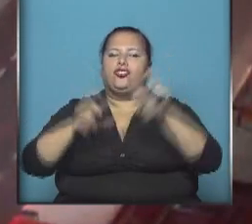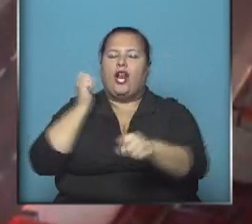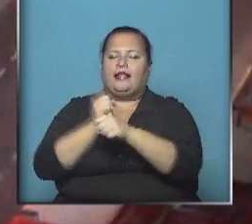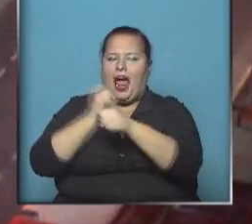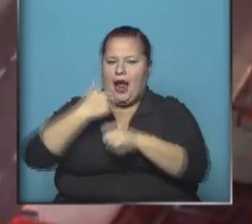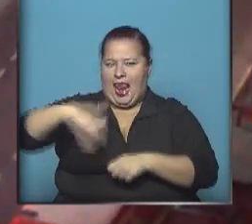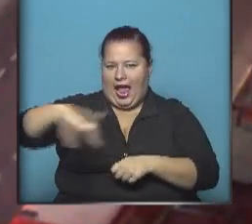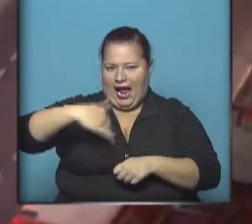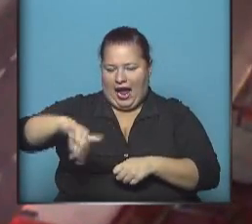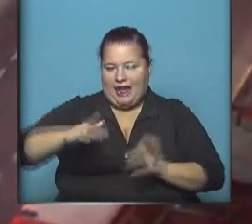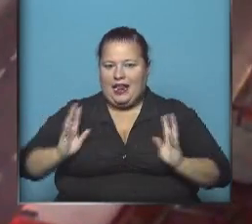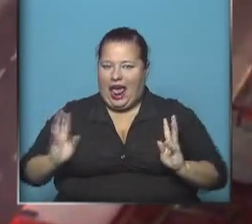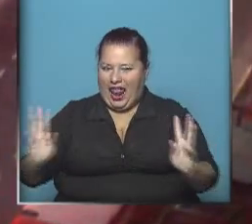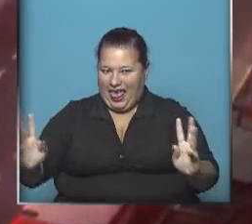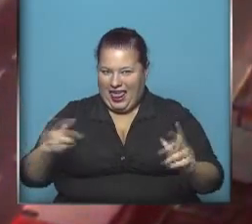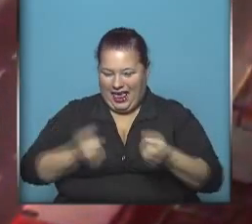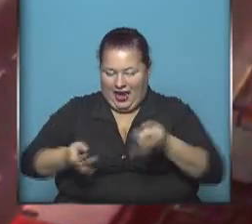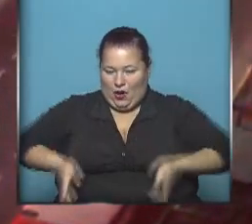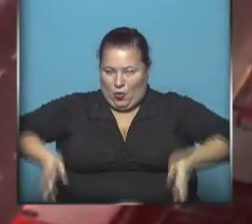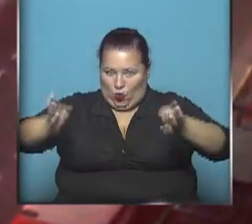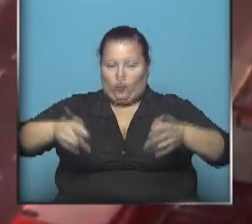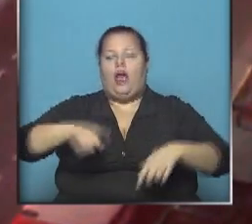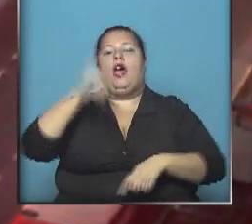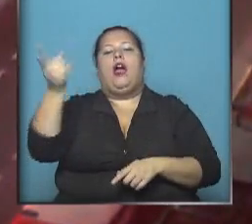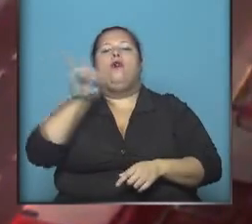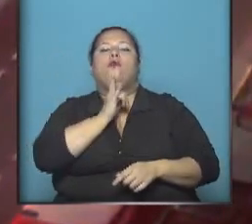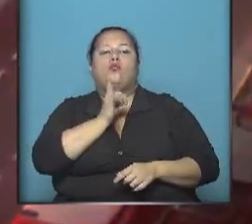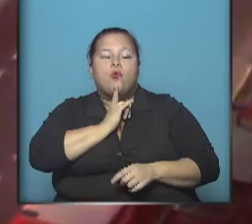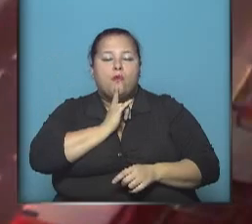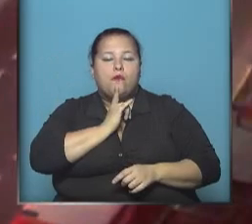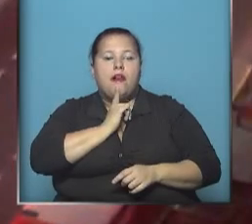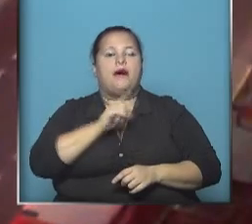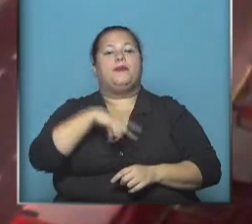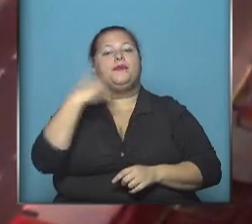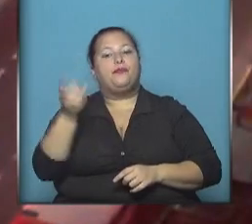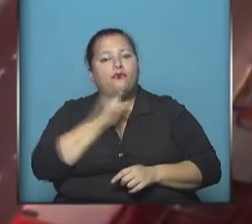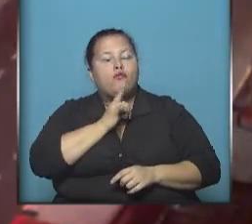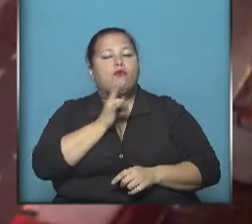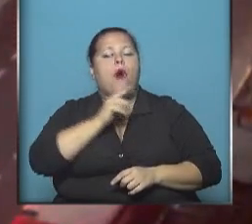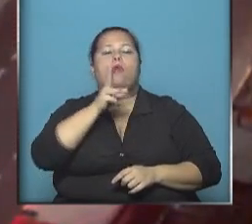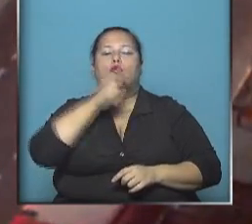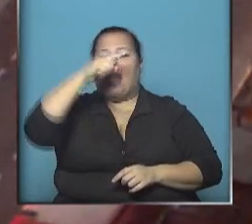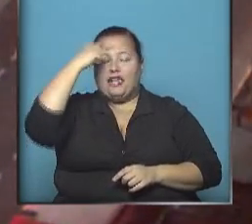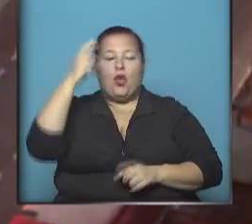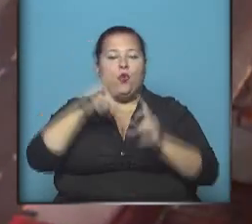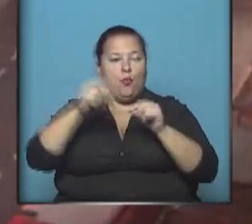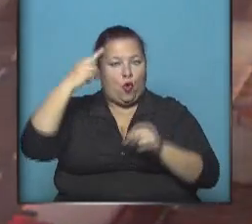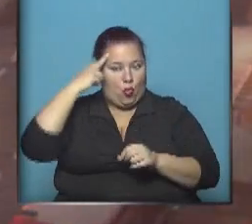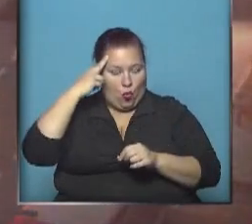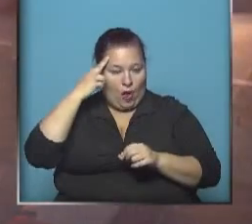trabajos en Banquinas nos vamos a Tucumán Tucumán Tucumán ruta nacional número 9